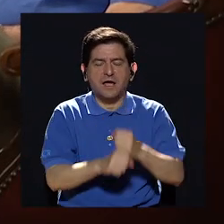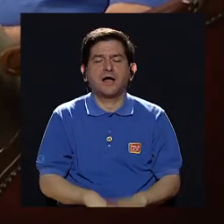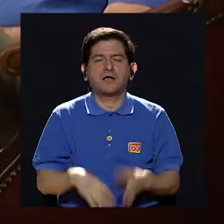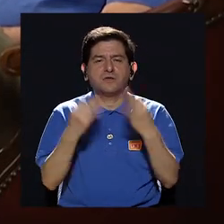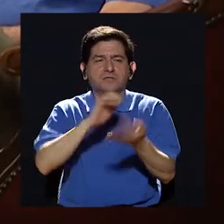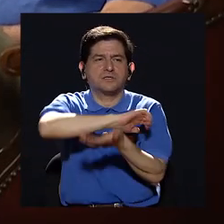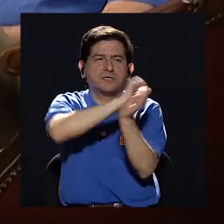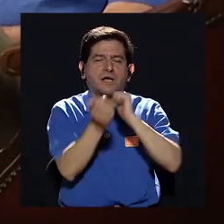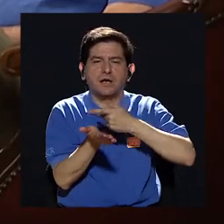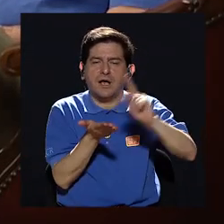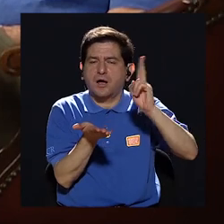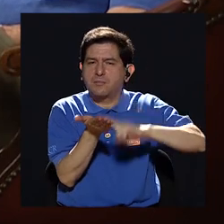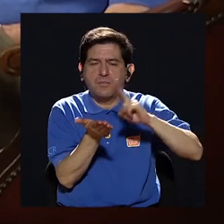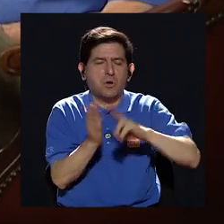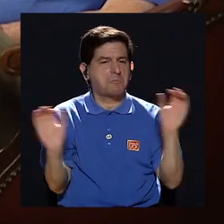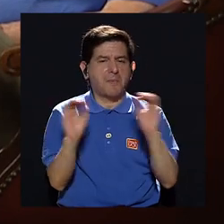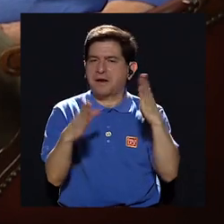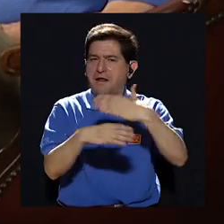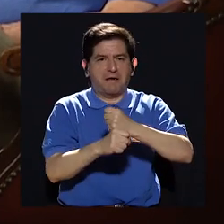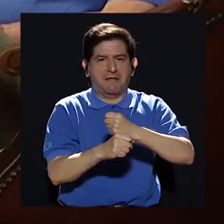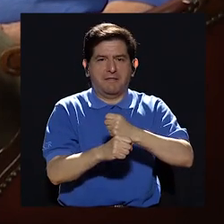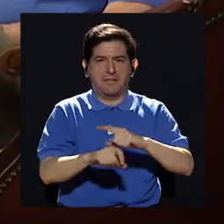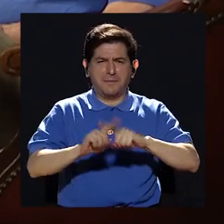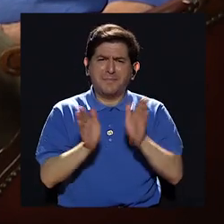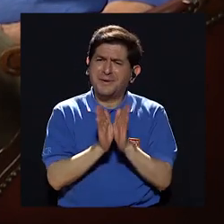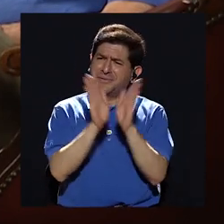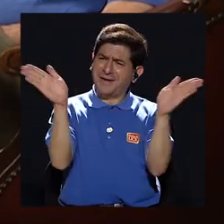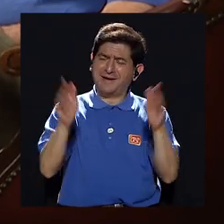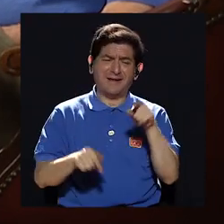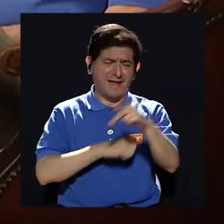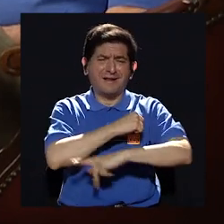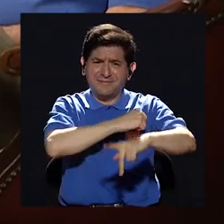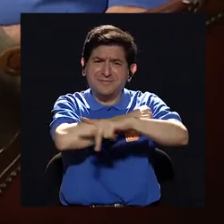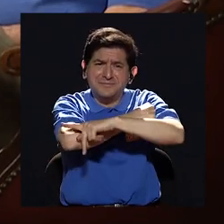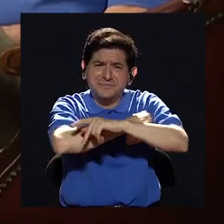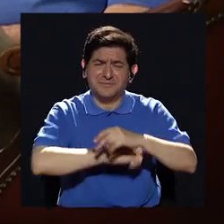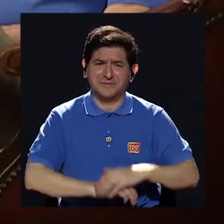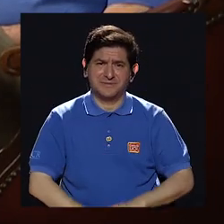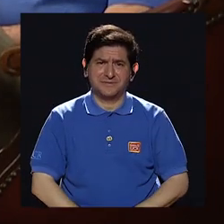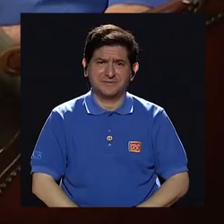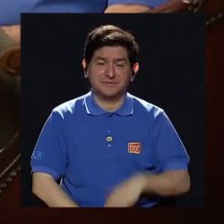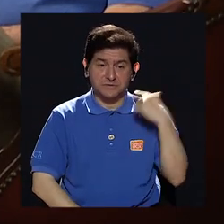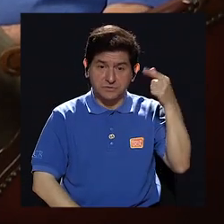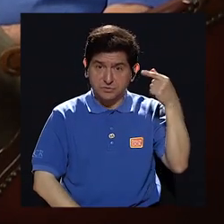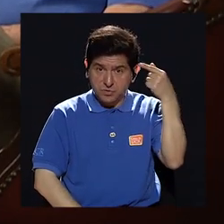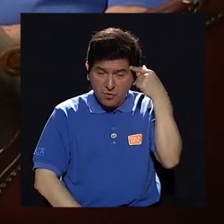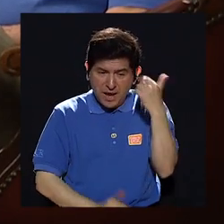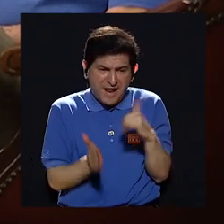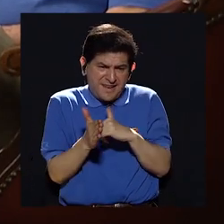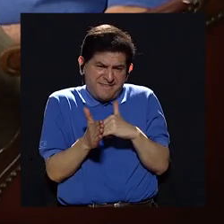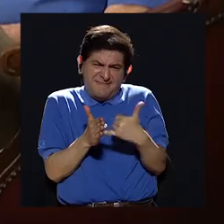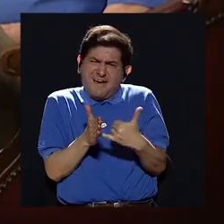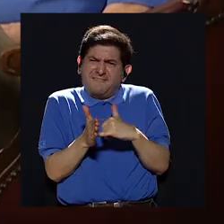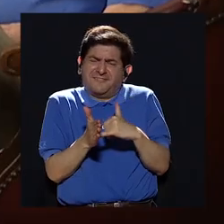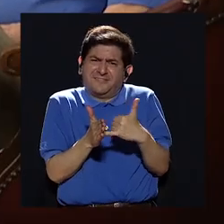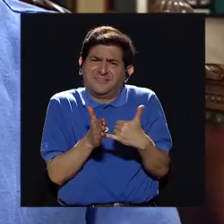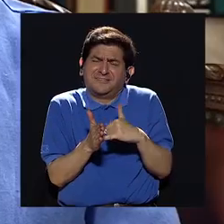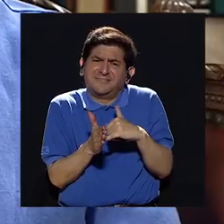hacer una reforma tributaria que no hacemos. Pero en general en esos países los gobiernos son muy débiles.